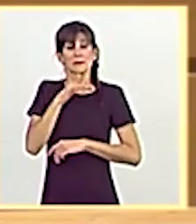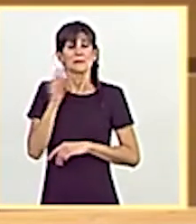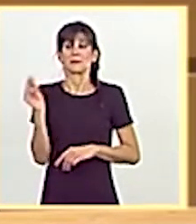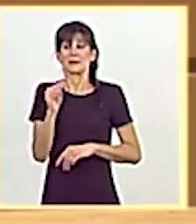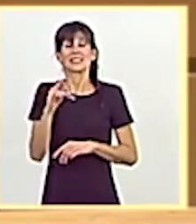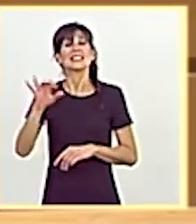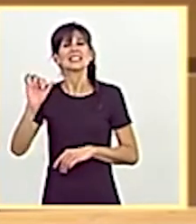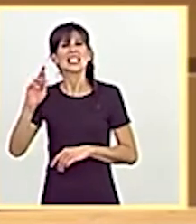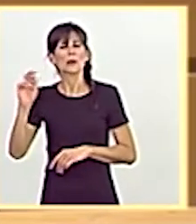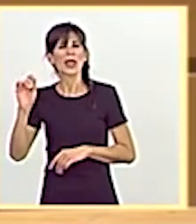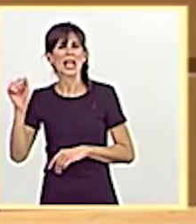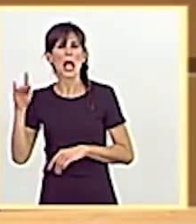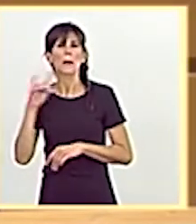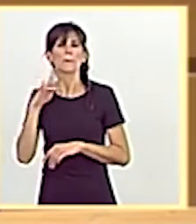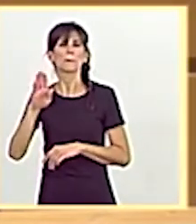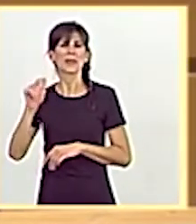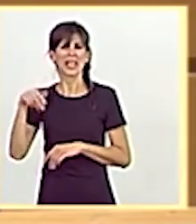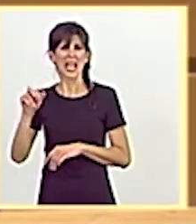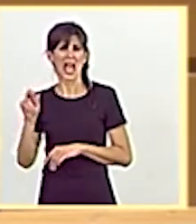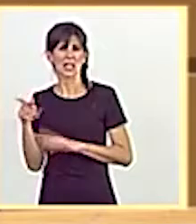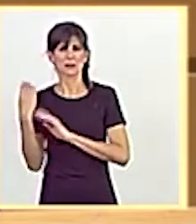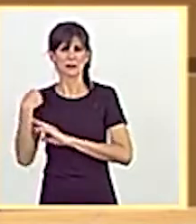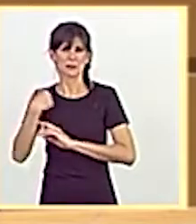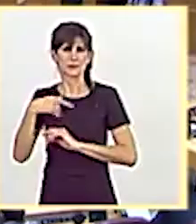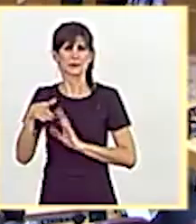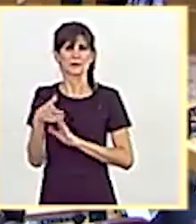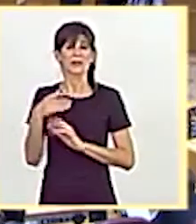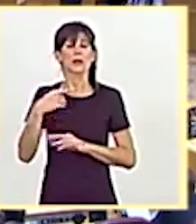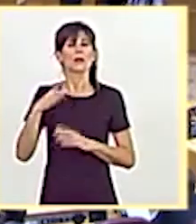Servera Pinar del Grupo Parlamentario Nacionalista.